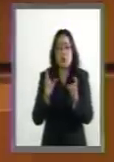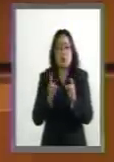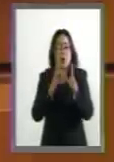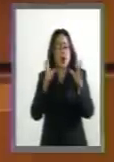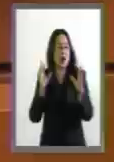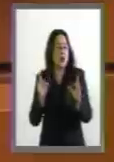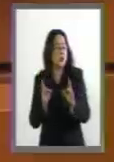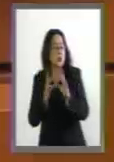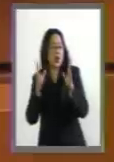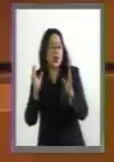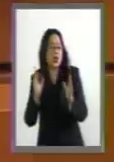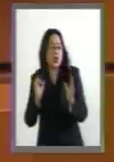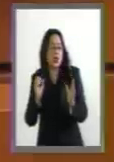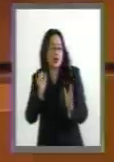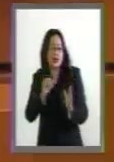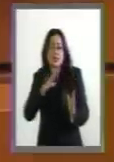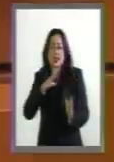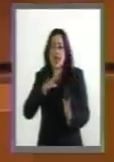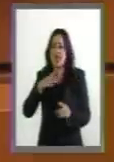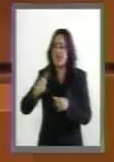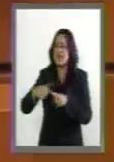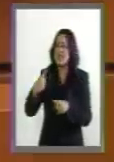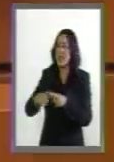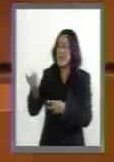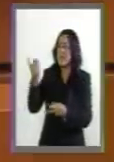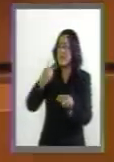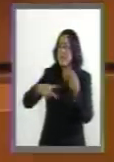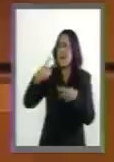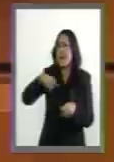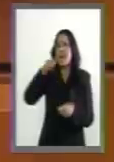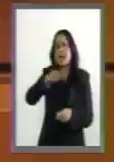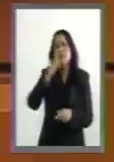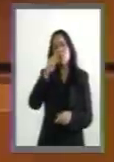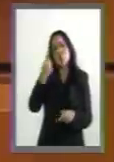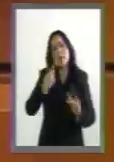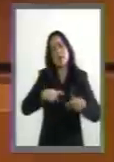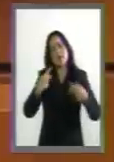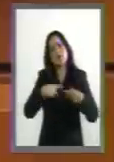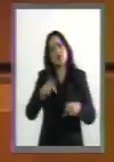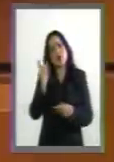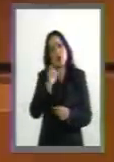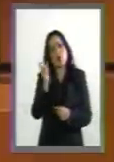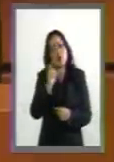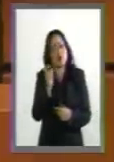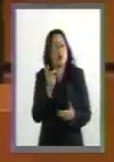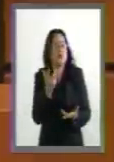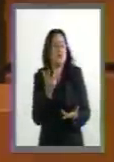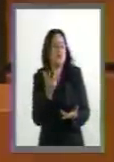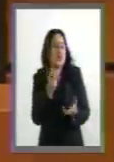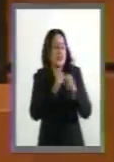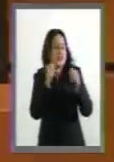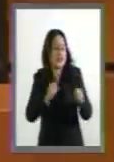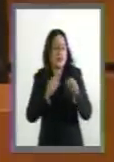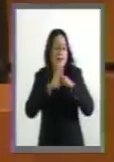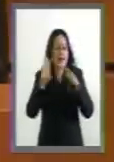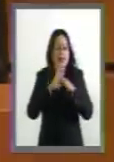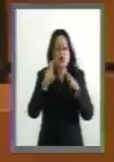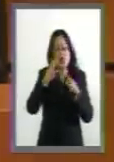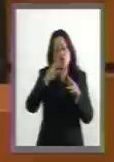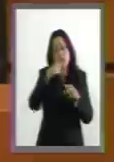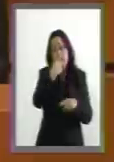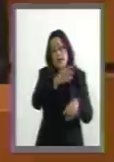apareció el que nos va a invadir cuando se les dé la gana el sistema migratorio norteamericano en México,